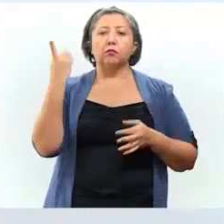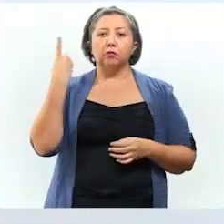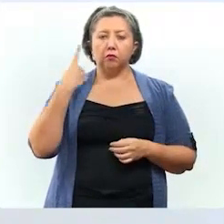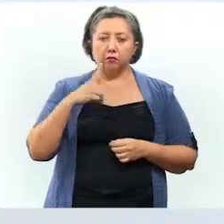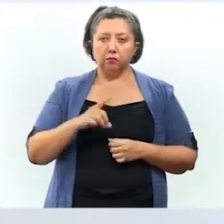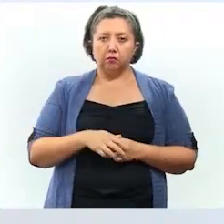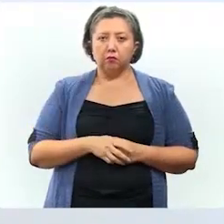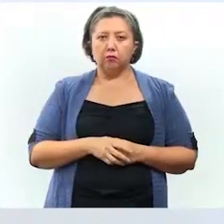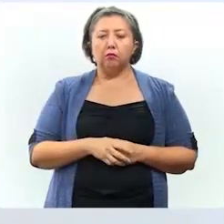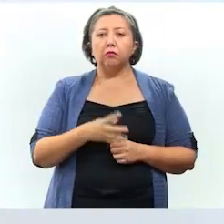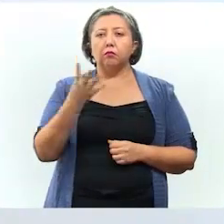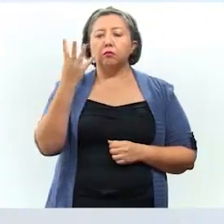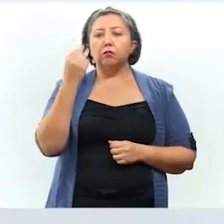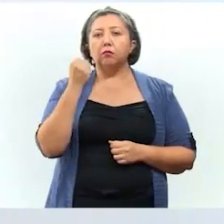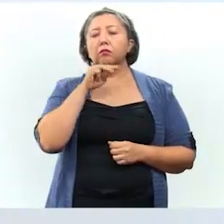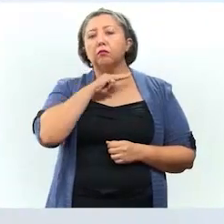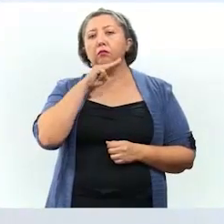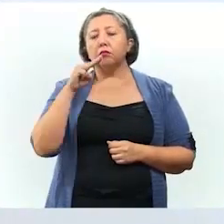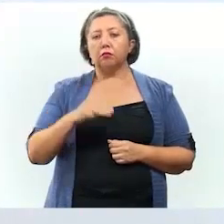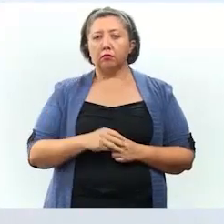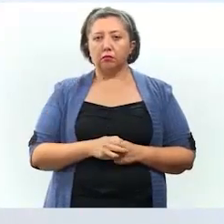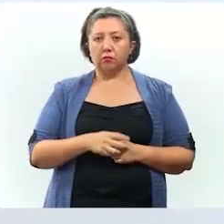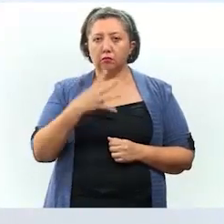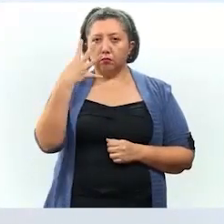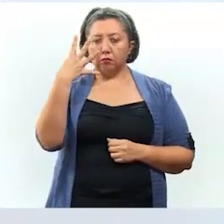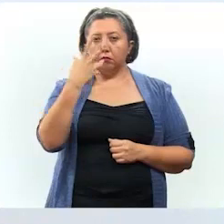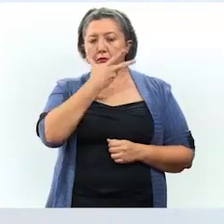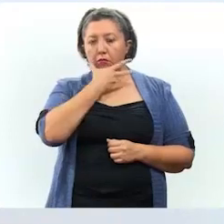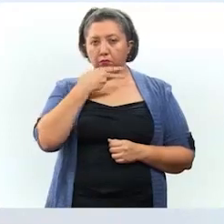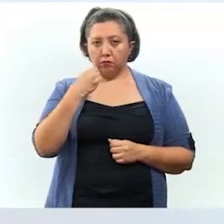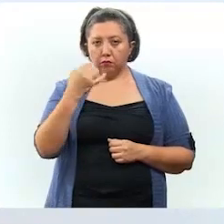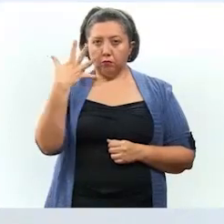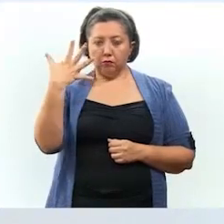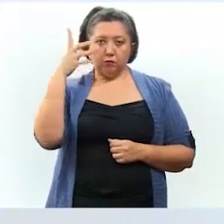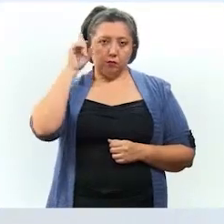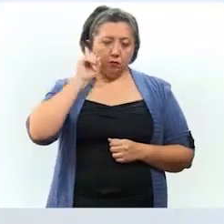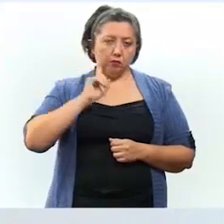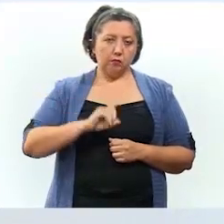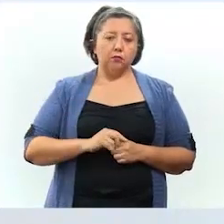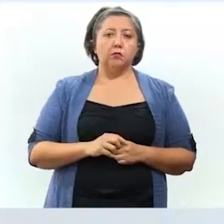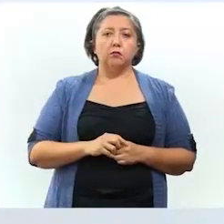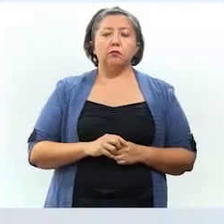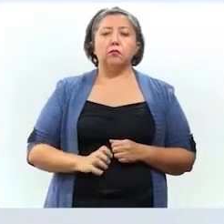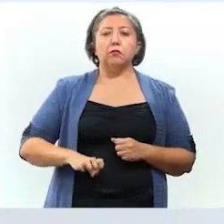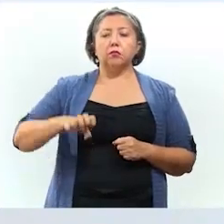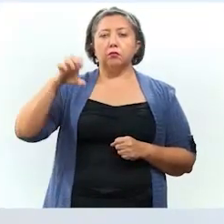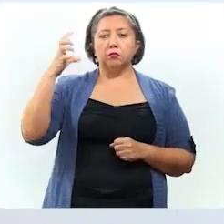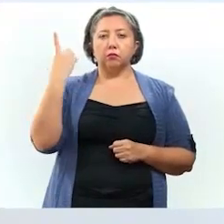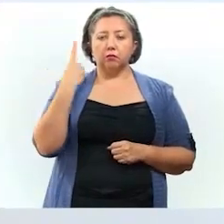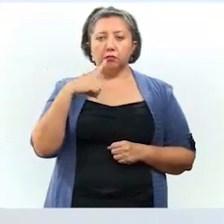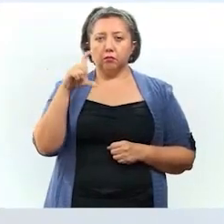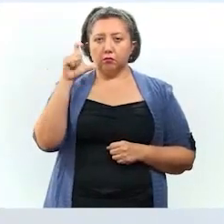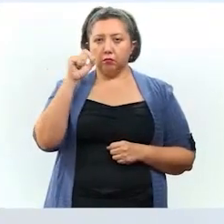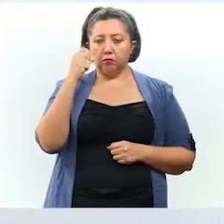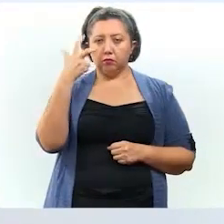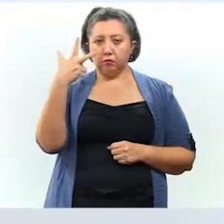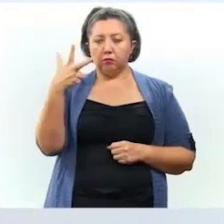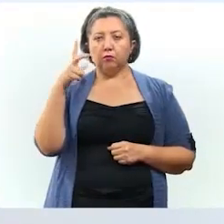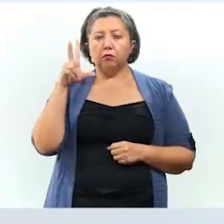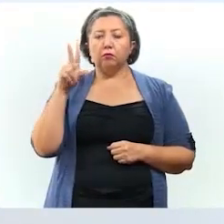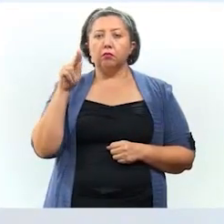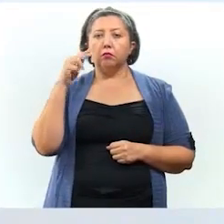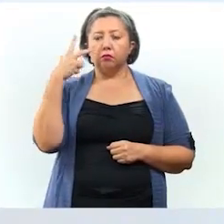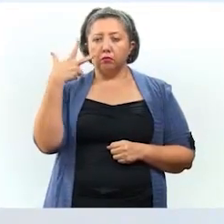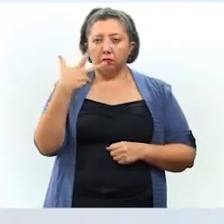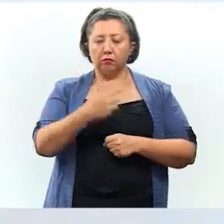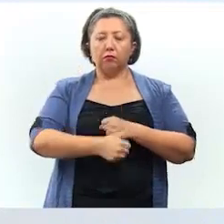médico informamos de nueve fallecimientos, cuatro hombres y cinco mujeres, de un rango de edad de veintiocho a